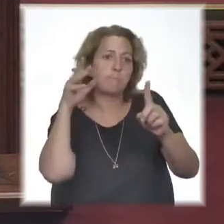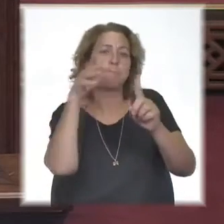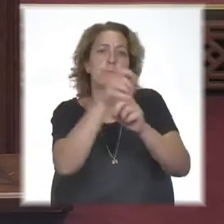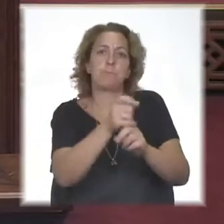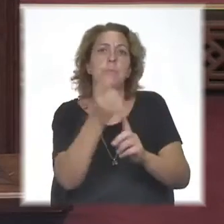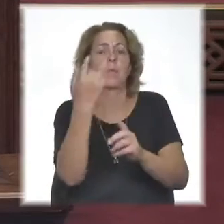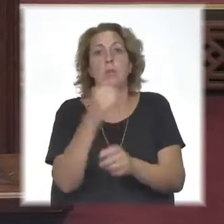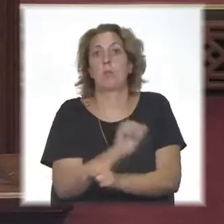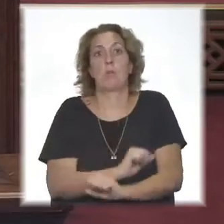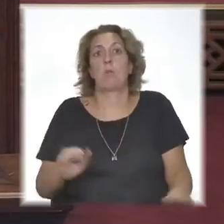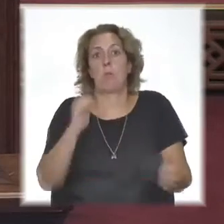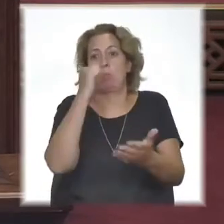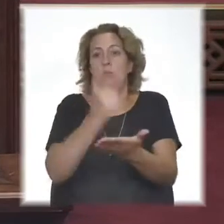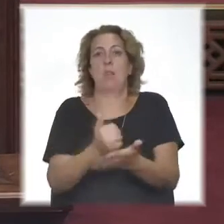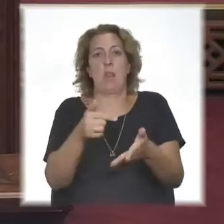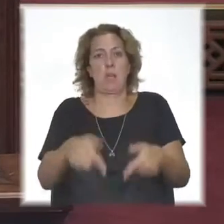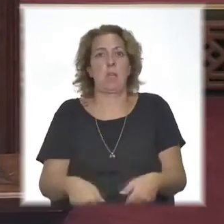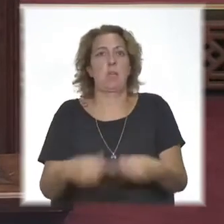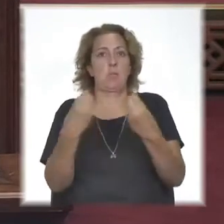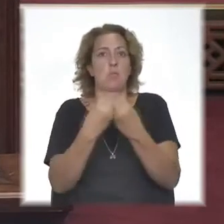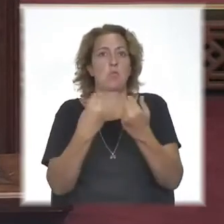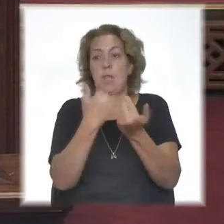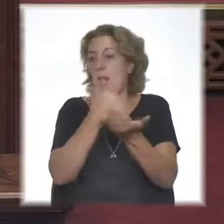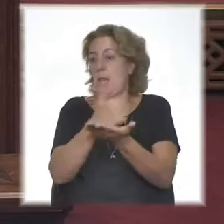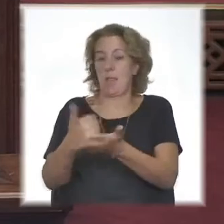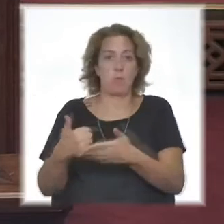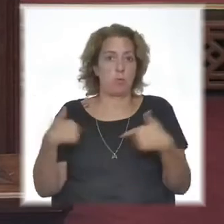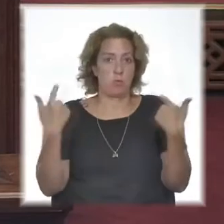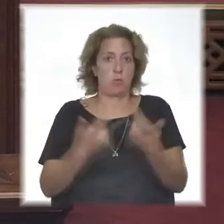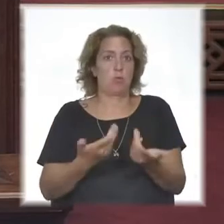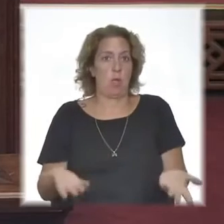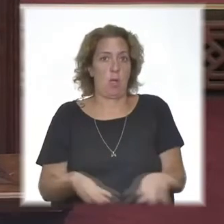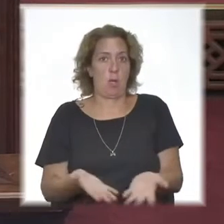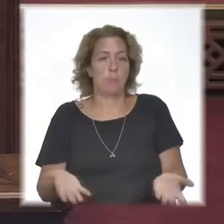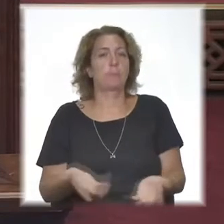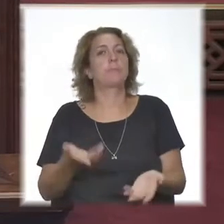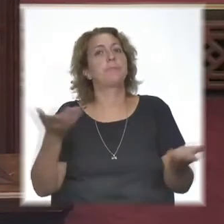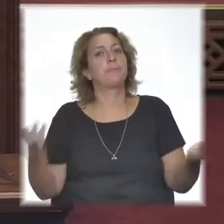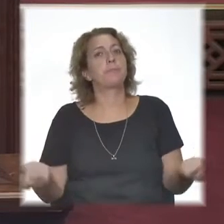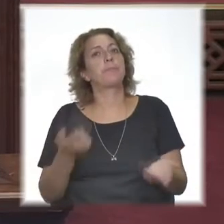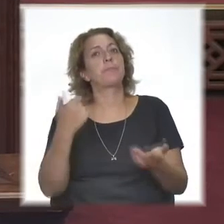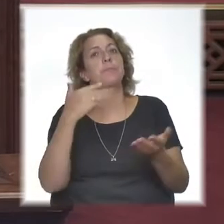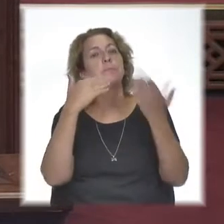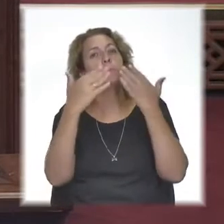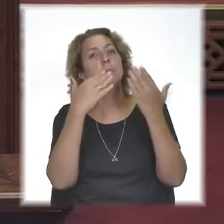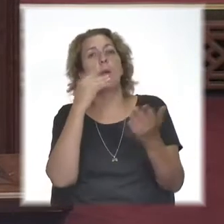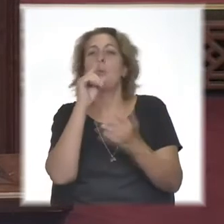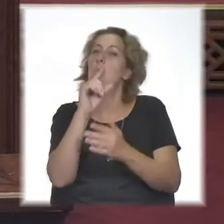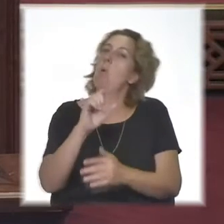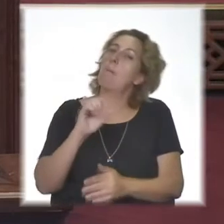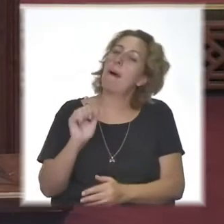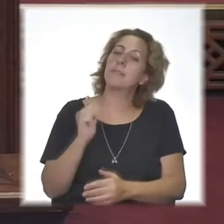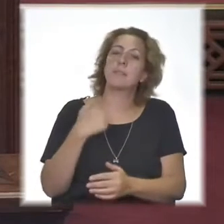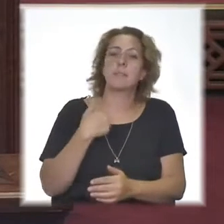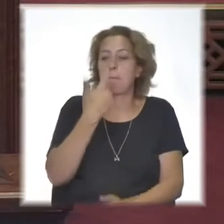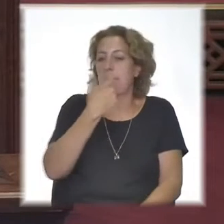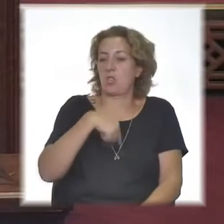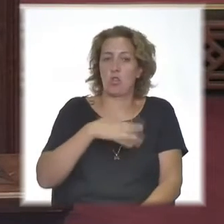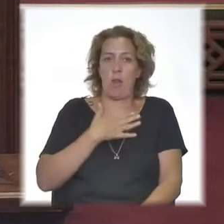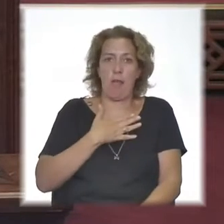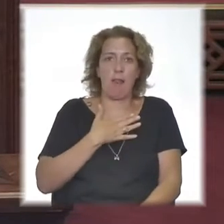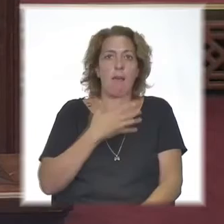si no, no estaríamos aquí hoy muchas de las que estamos presentes. Y bueno, para hablar un poco más a nivel personal,